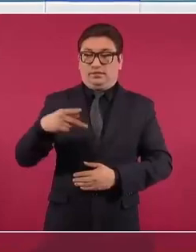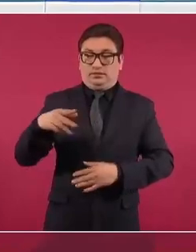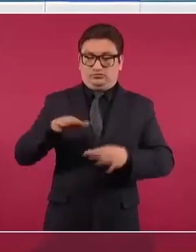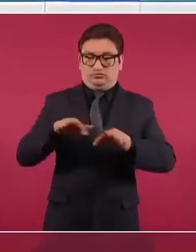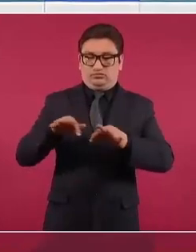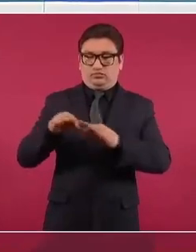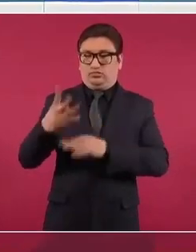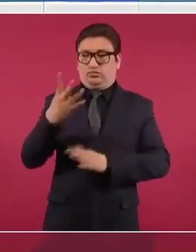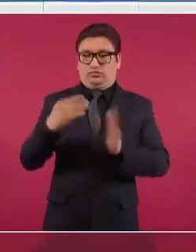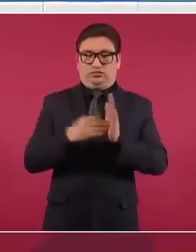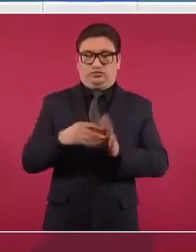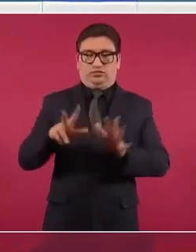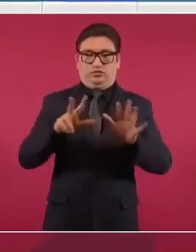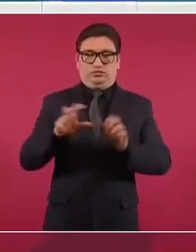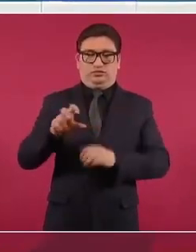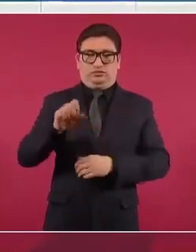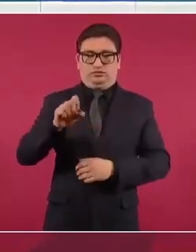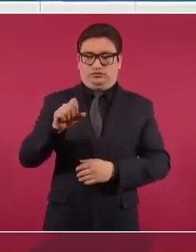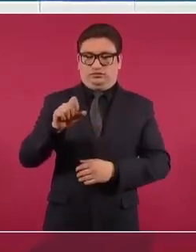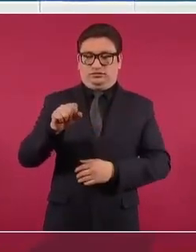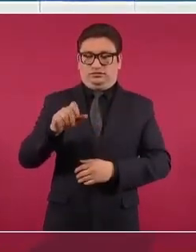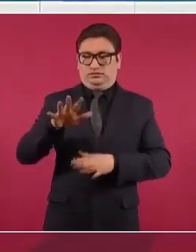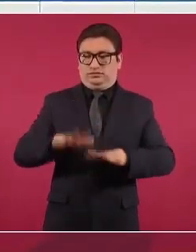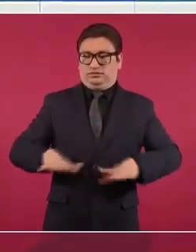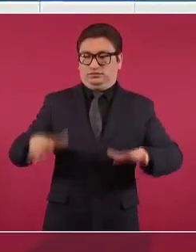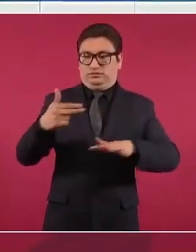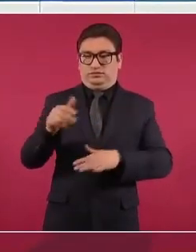4 mil 860 hectáreas.